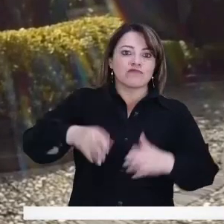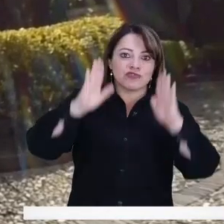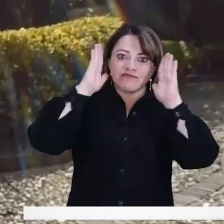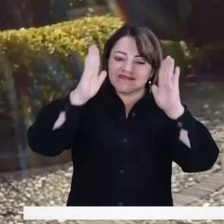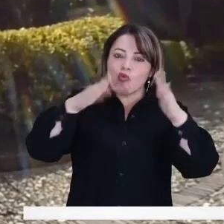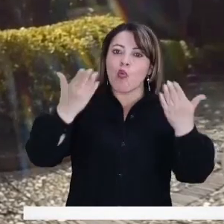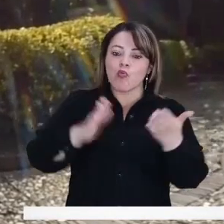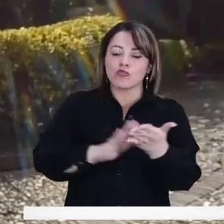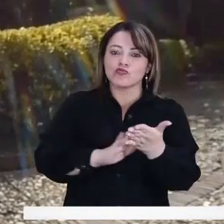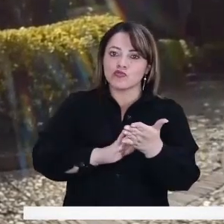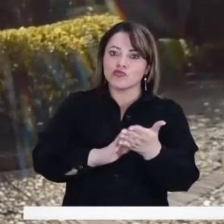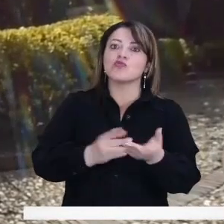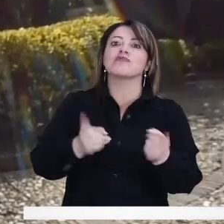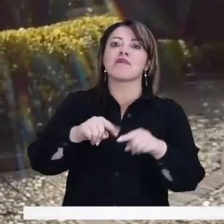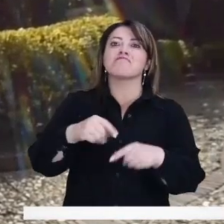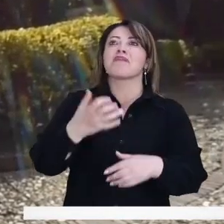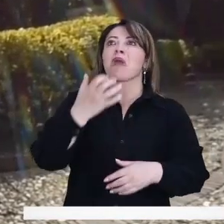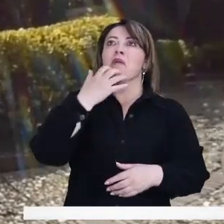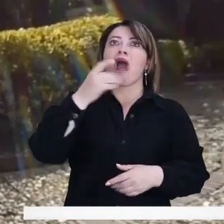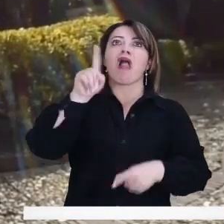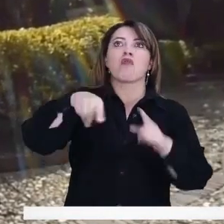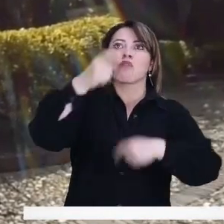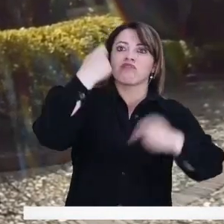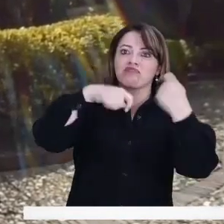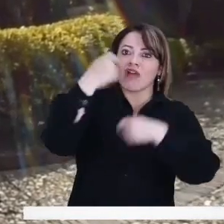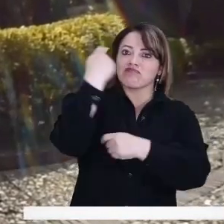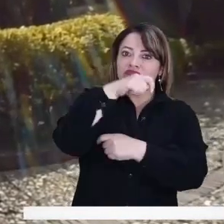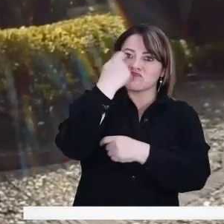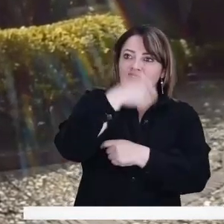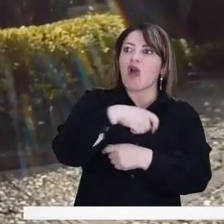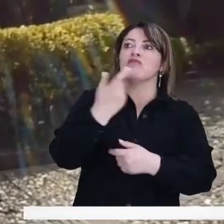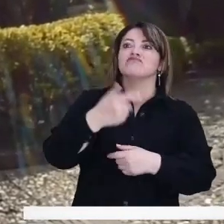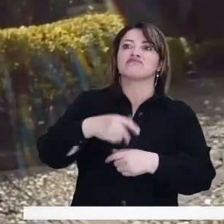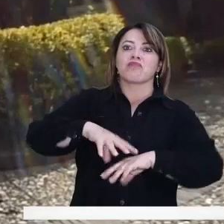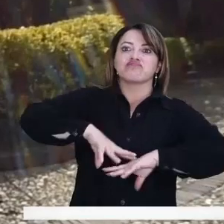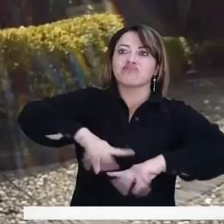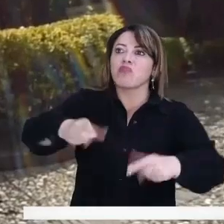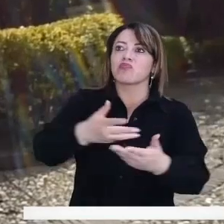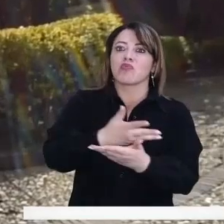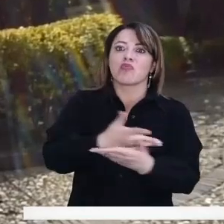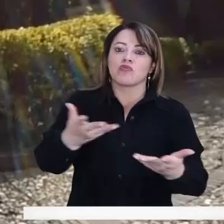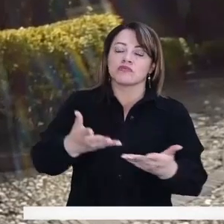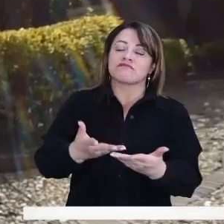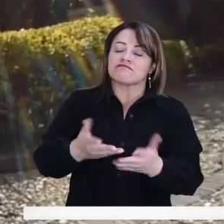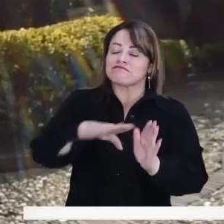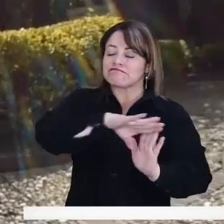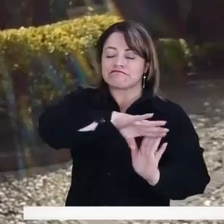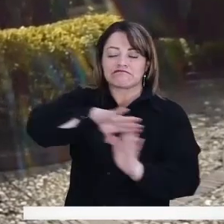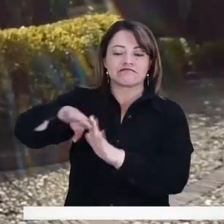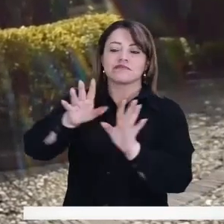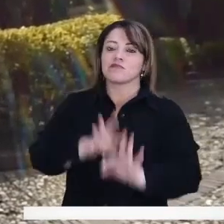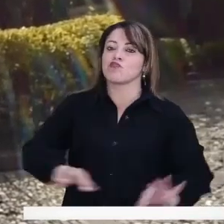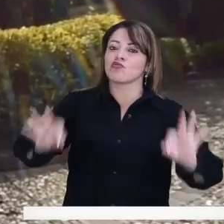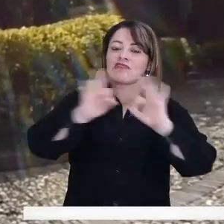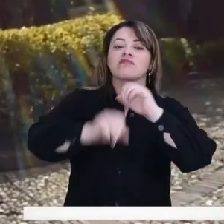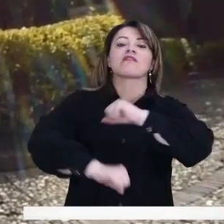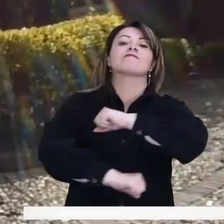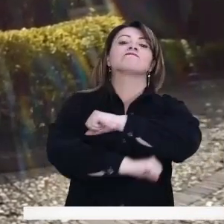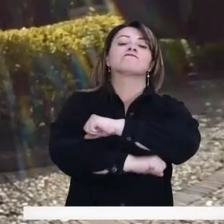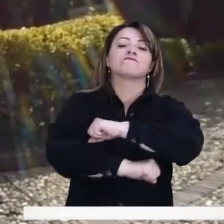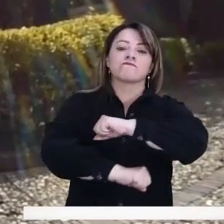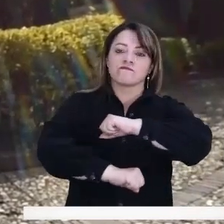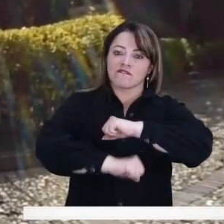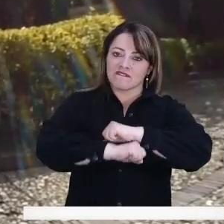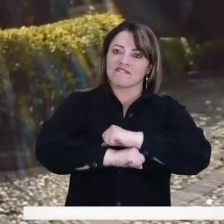los niños, buscando la sustancia psicoactiva, llevarlos a delincuencias comunes y fortalecer entonces,